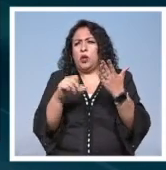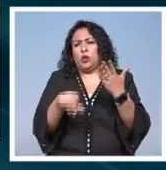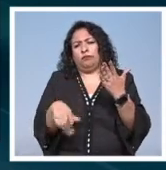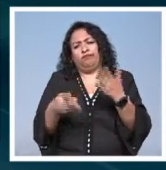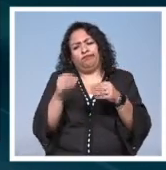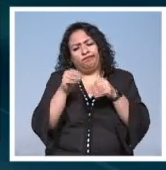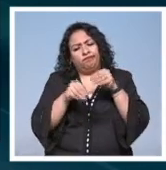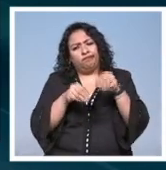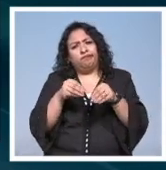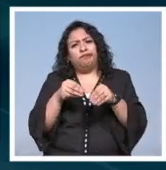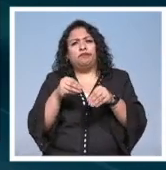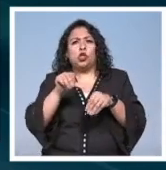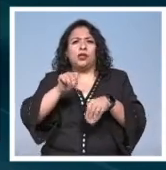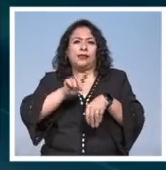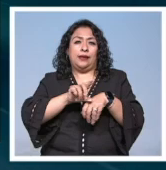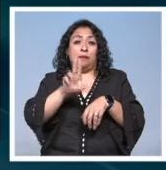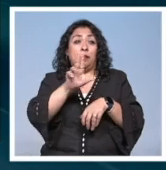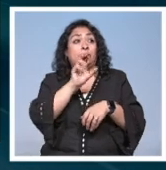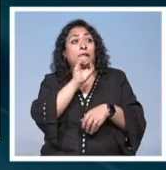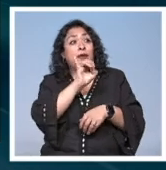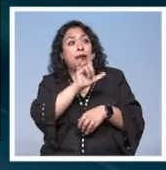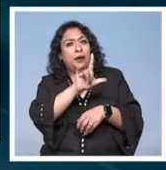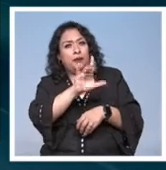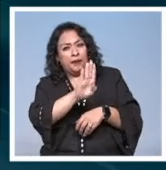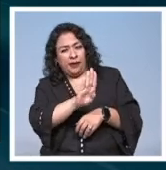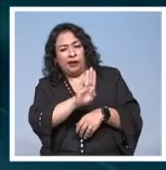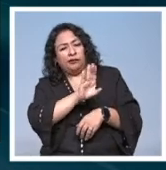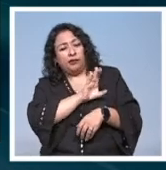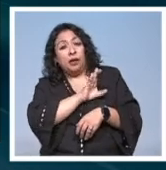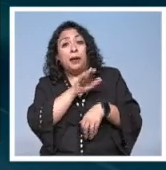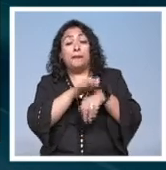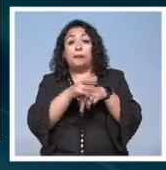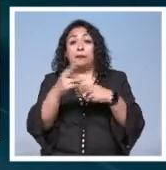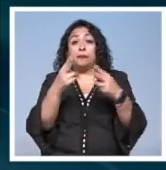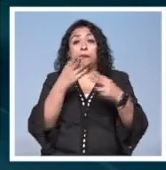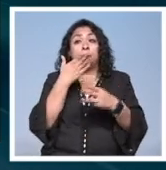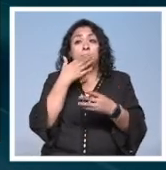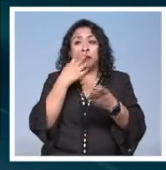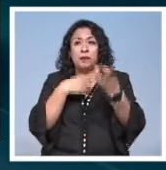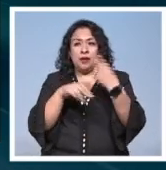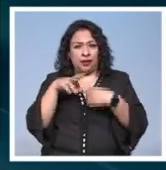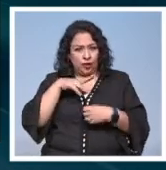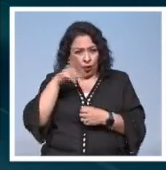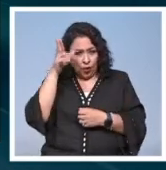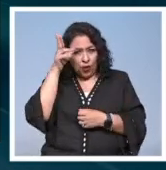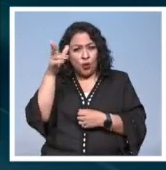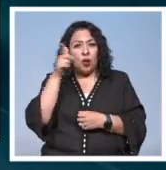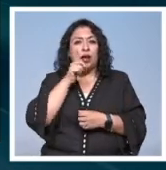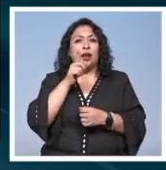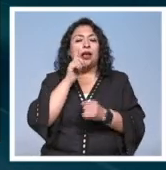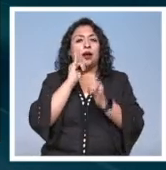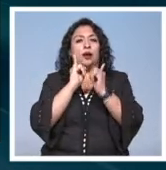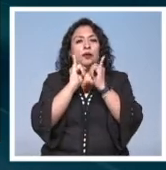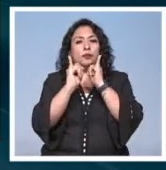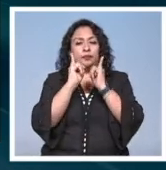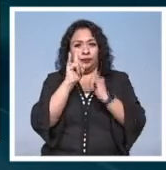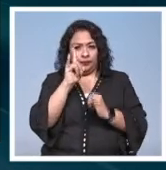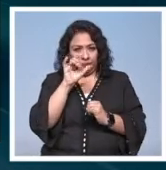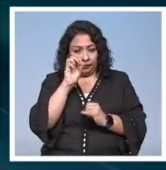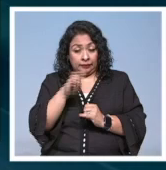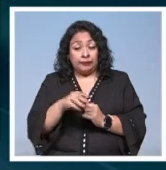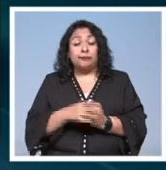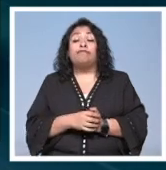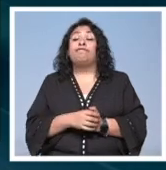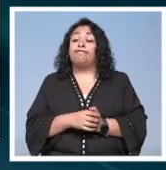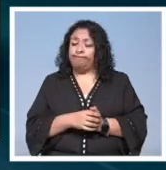hemos preparado este martes. Así es, mi querida Laura Barrera, amigos del auditorio, bienvenidos. Hola, Laura Regis, en la traducción de lenguas de sella